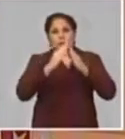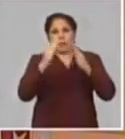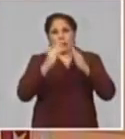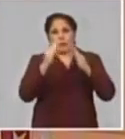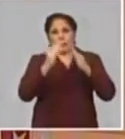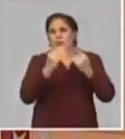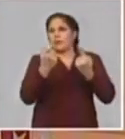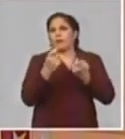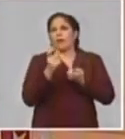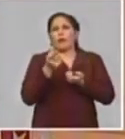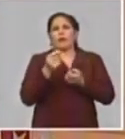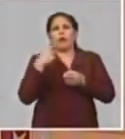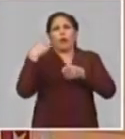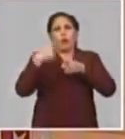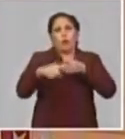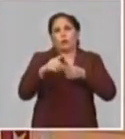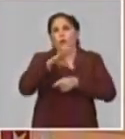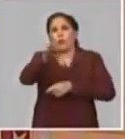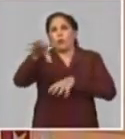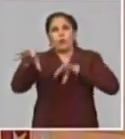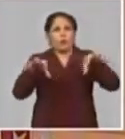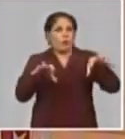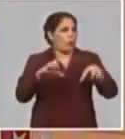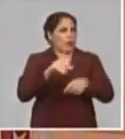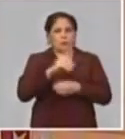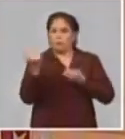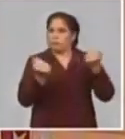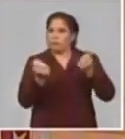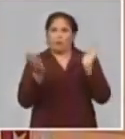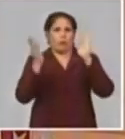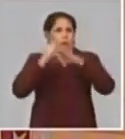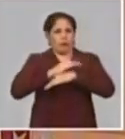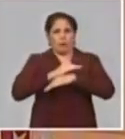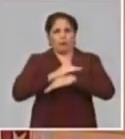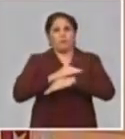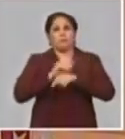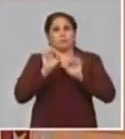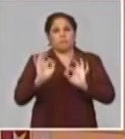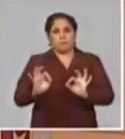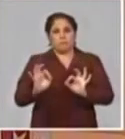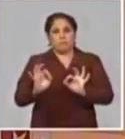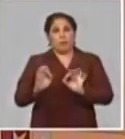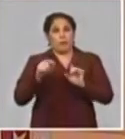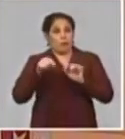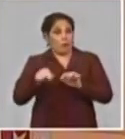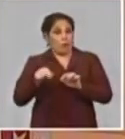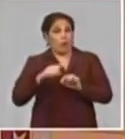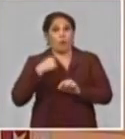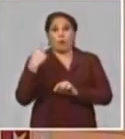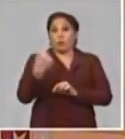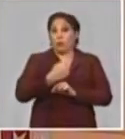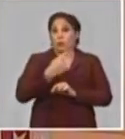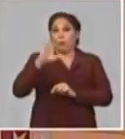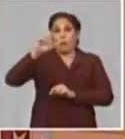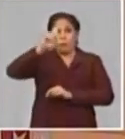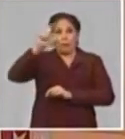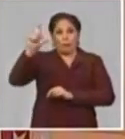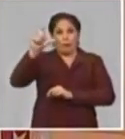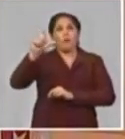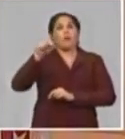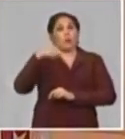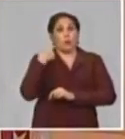que acudir también a la utilización de estos medios de transporte. En sentido general, también el banco ha